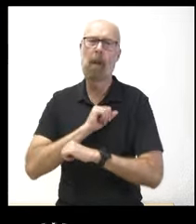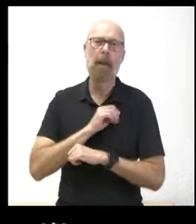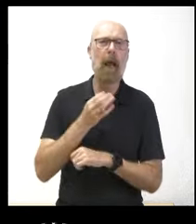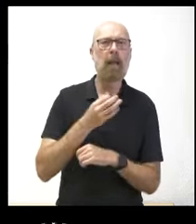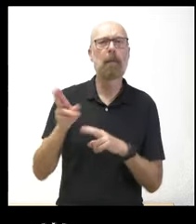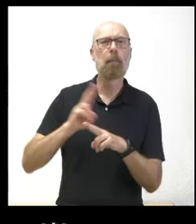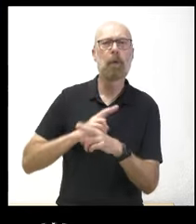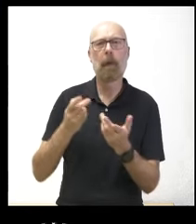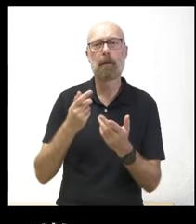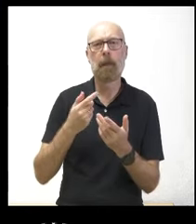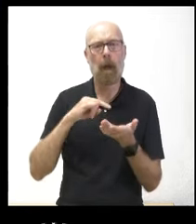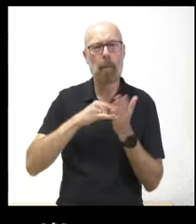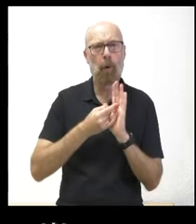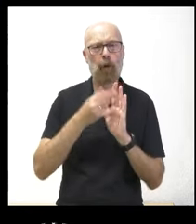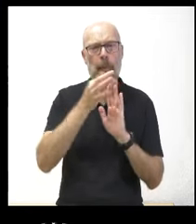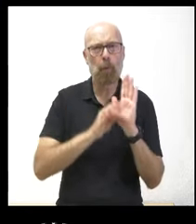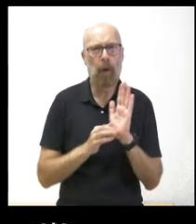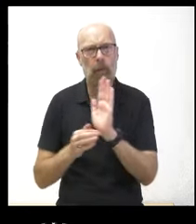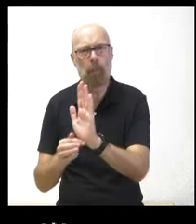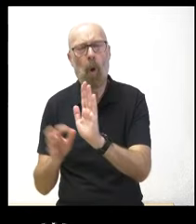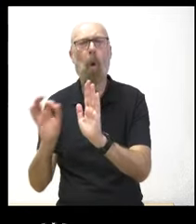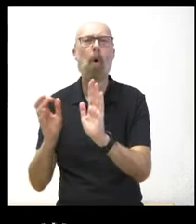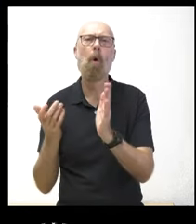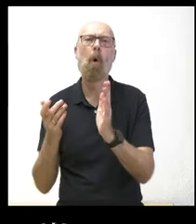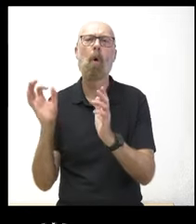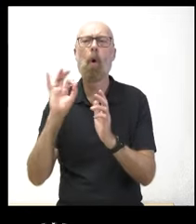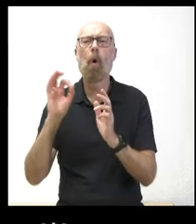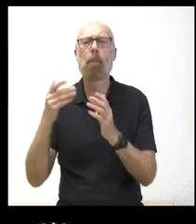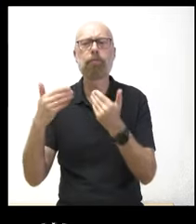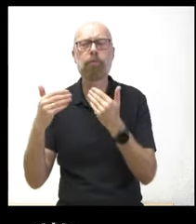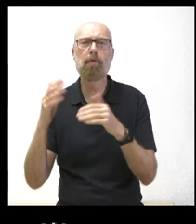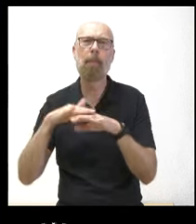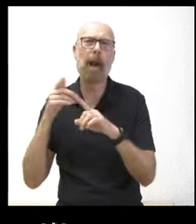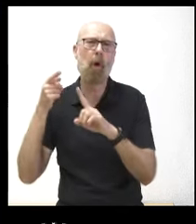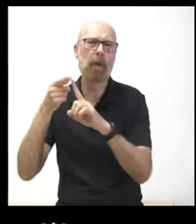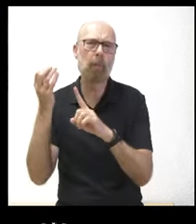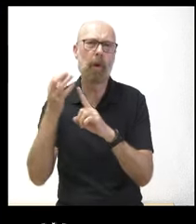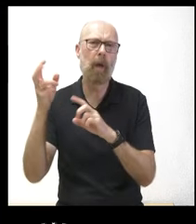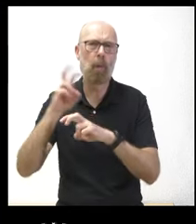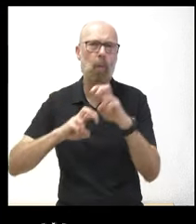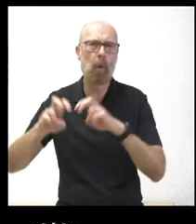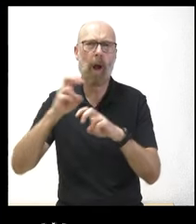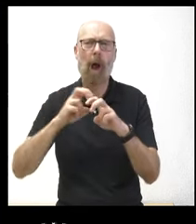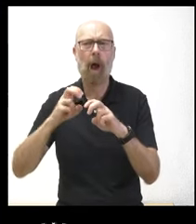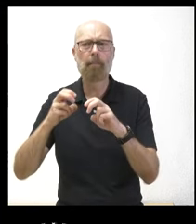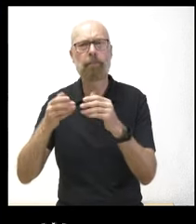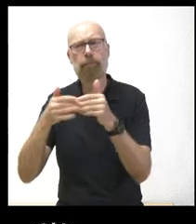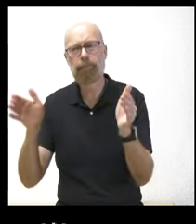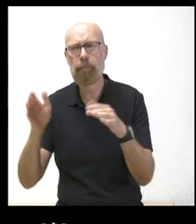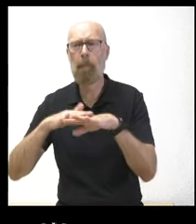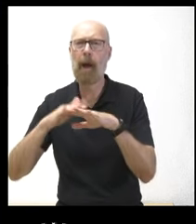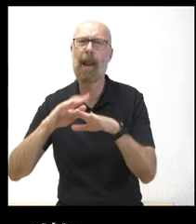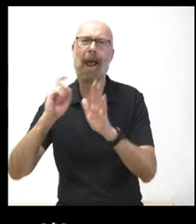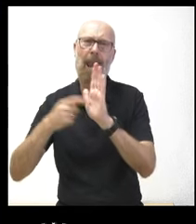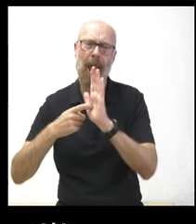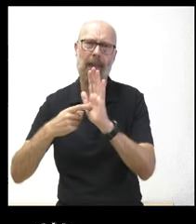proyecto de presupuestos o van a buscar también manos tendidas para la ley de medidas